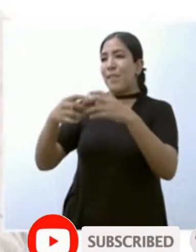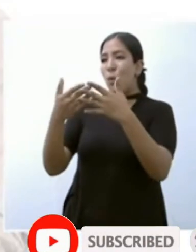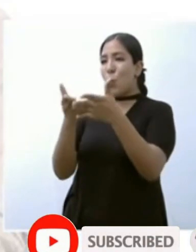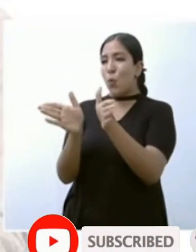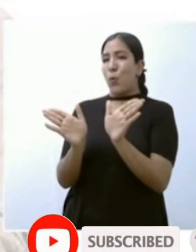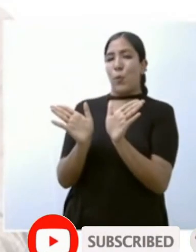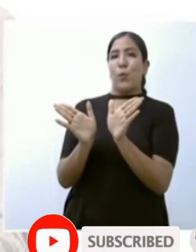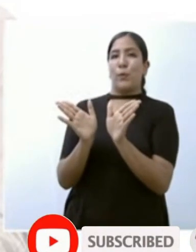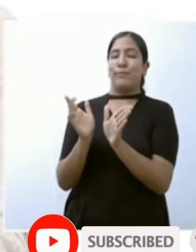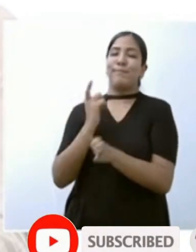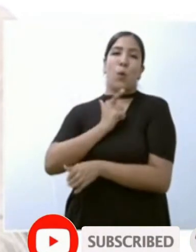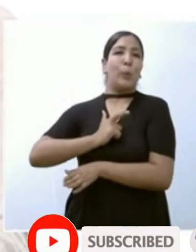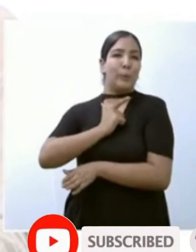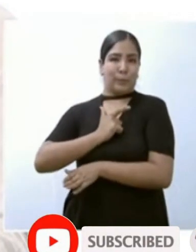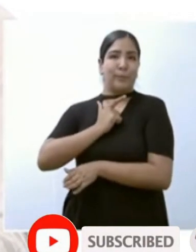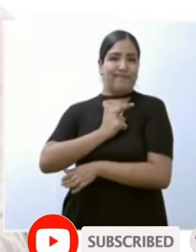planta